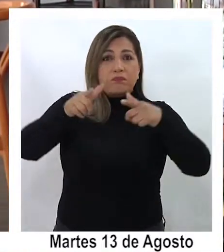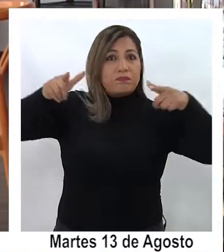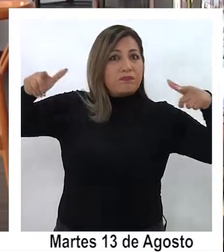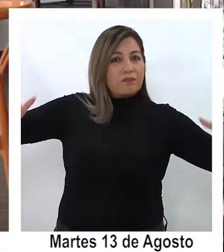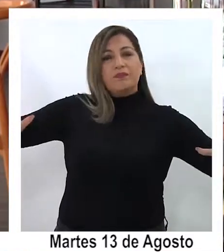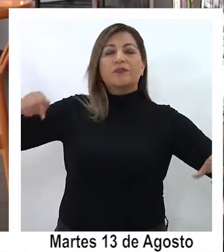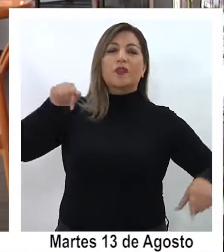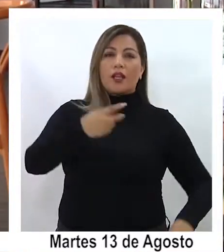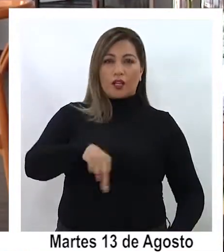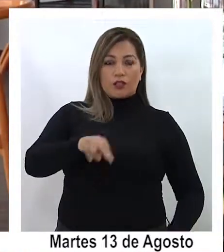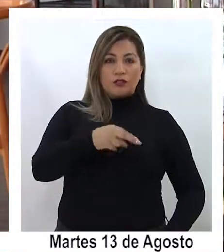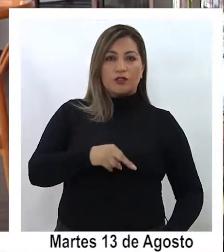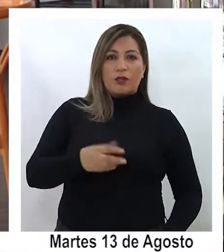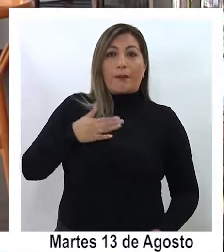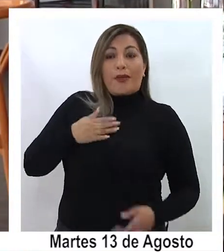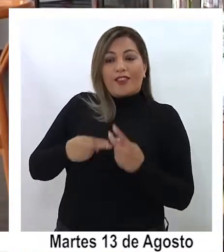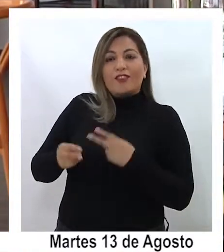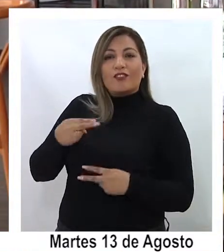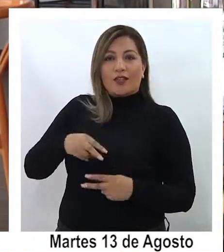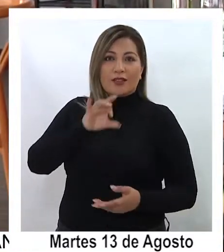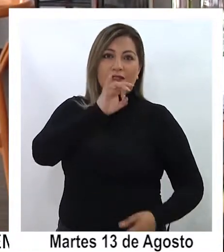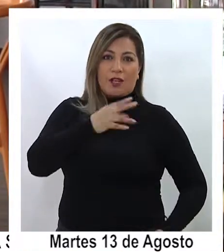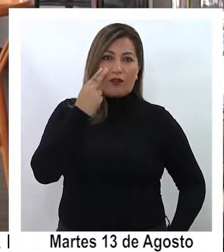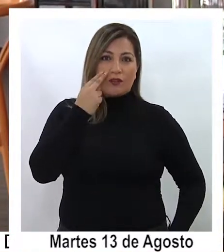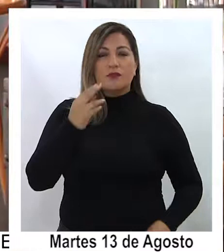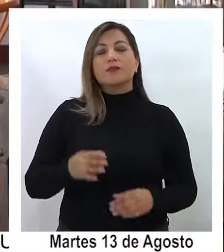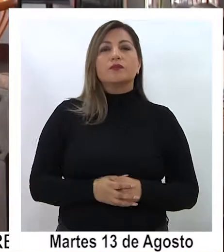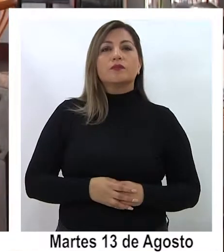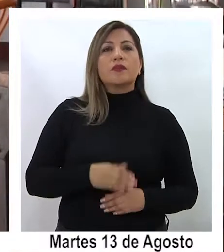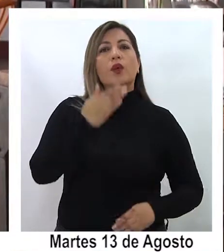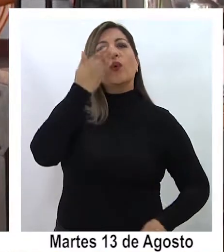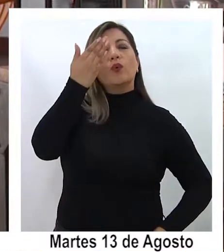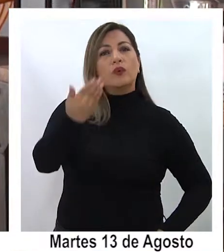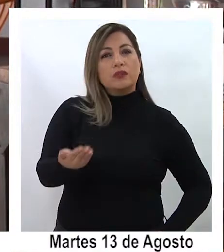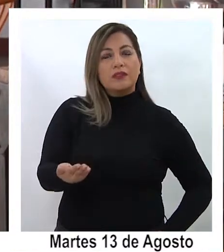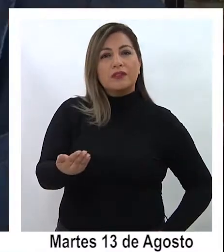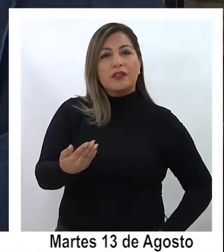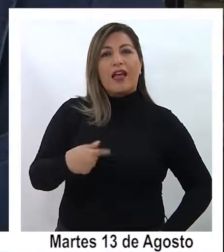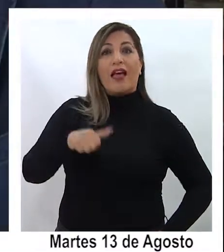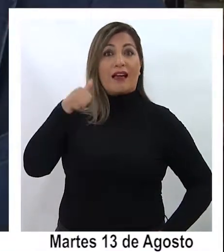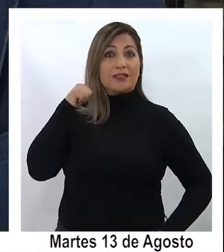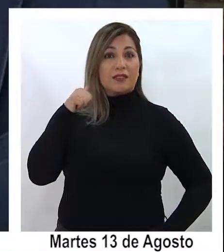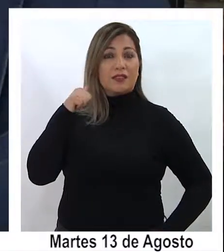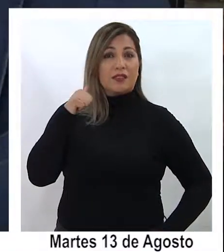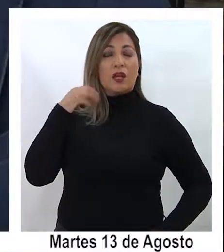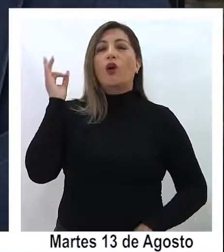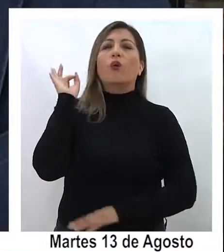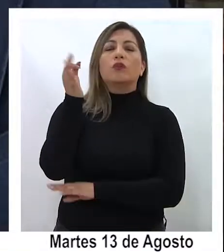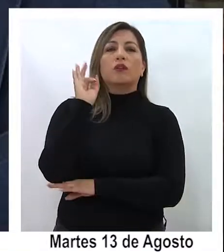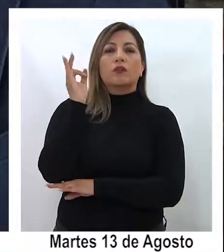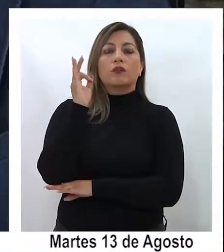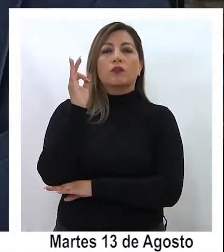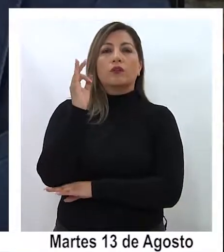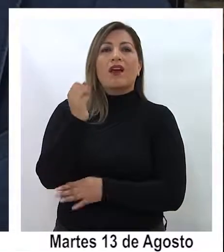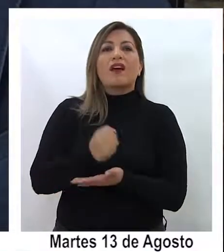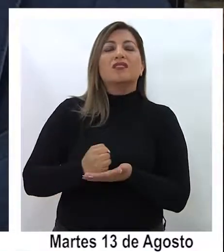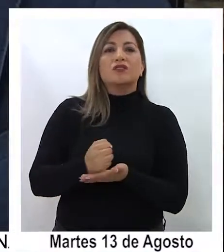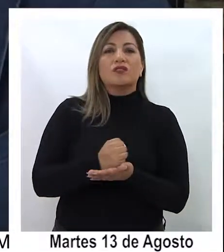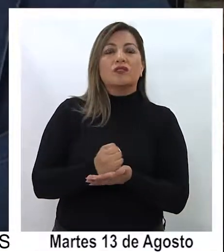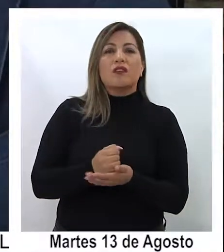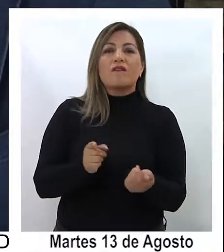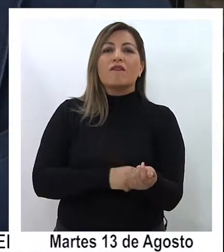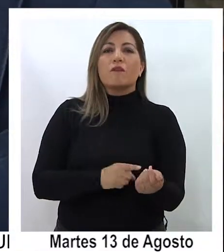amplio del que por nuestra historia nuestro país conoce Usted se obtuvo una reunión ayer con la Asociación de Familiares de Detenidos